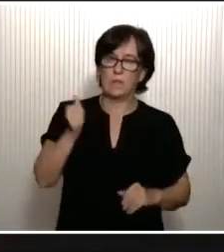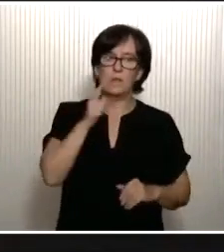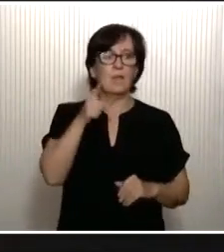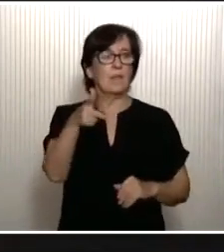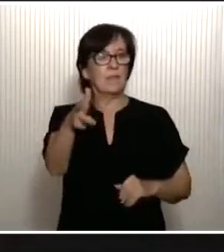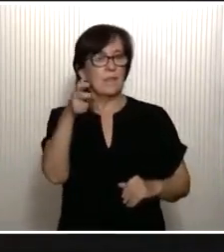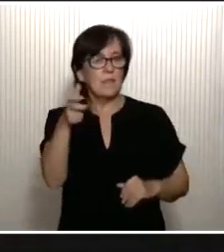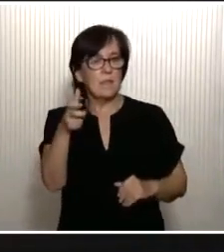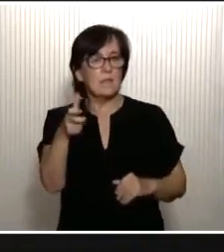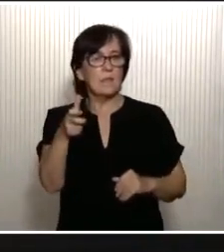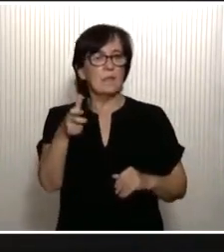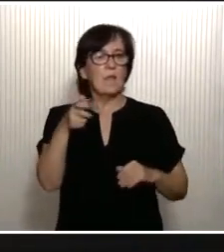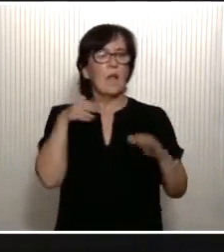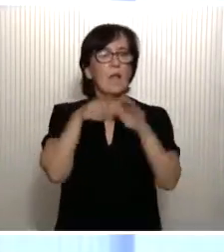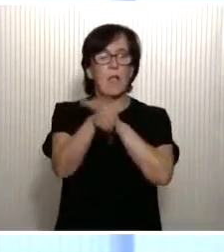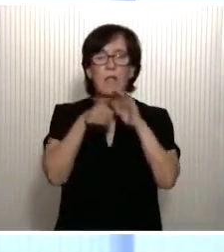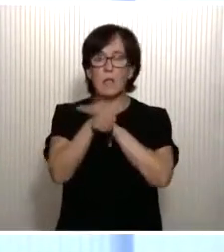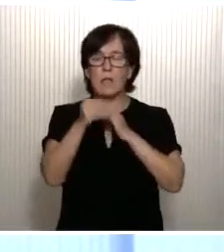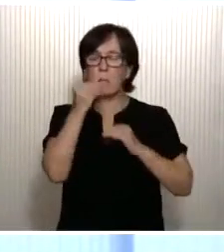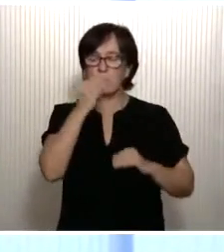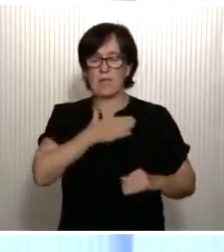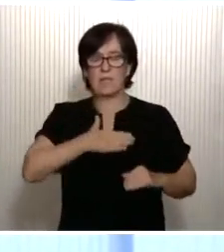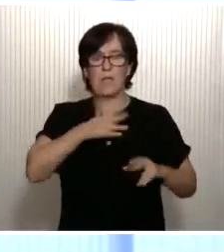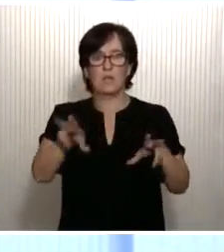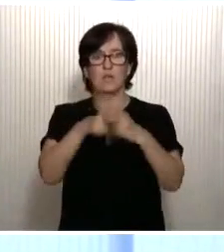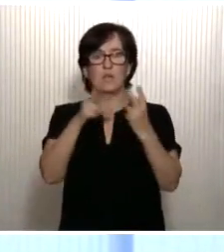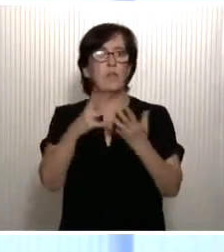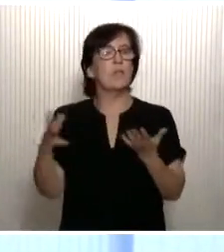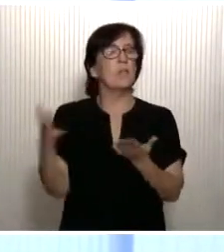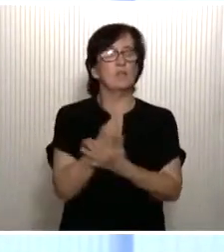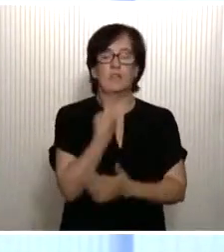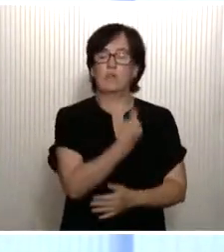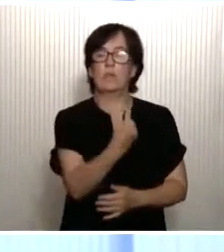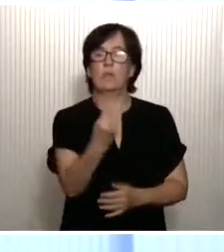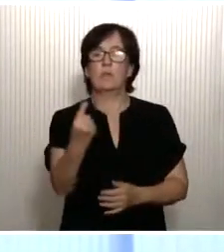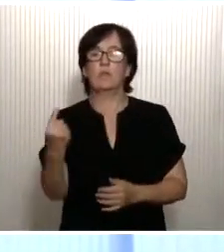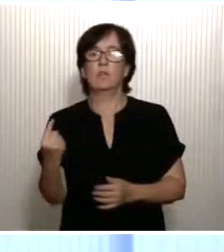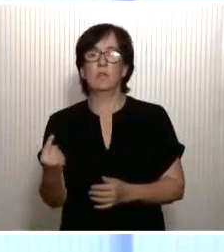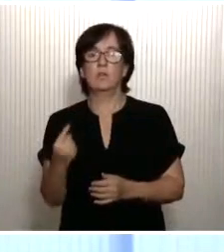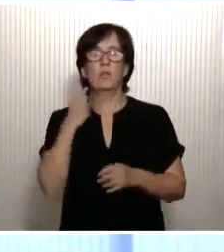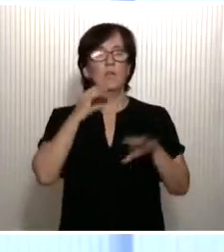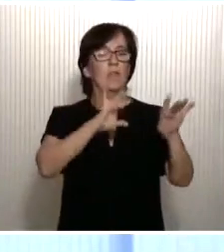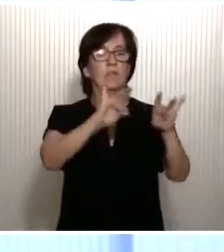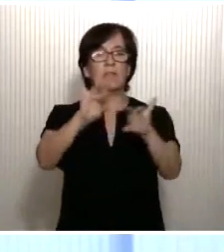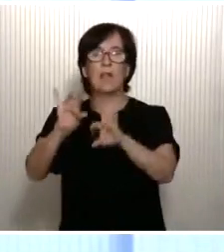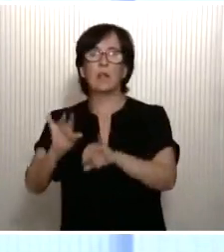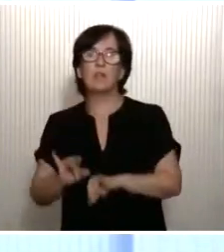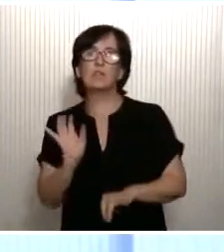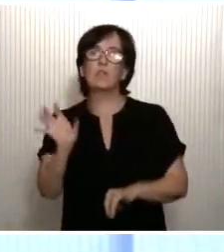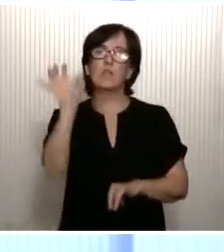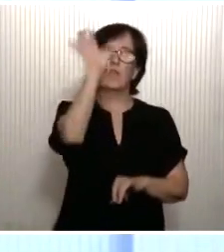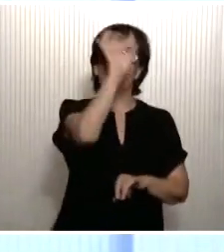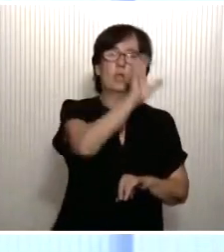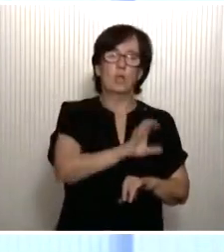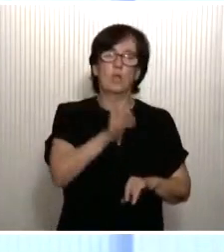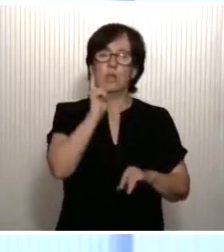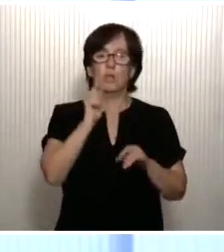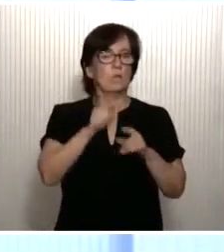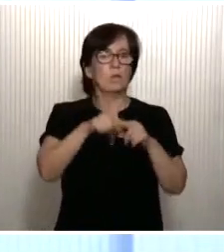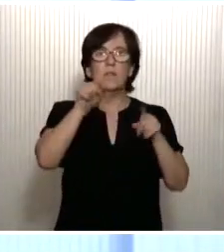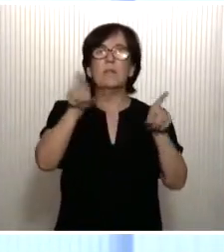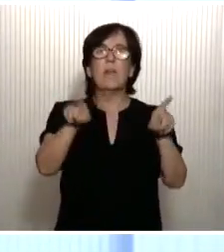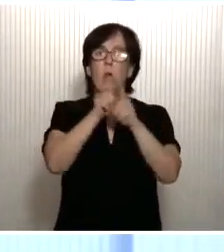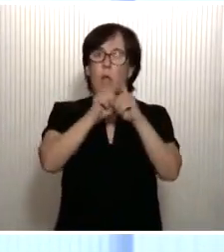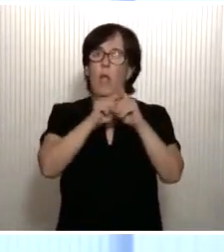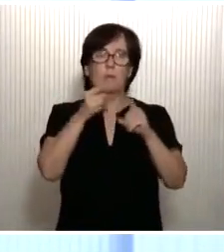de derechos y de acceso al bienestar social en todos y cada uno de los territorios, en todos y cada uno rincones de nuestro